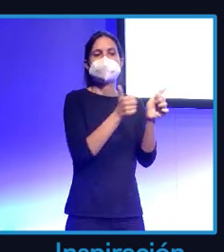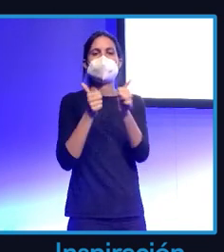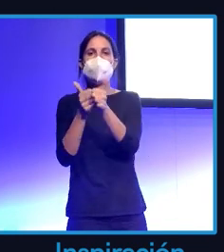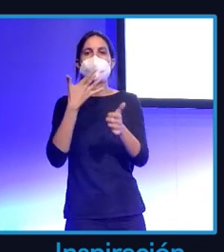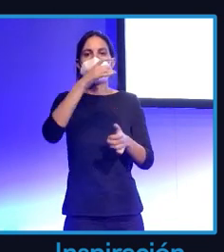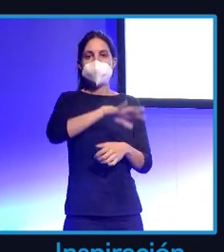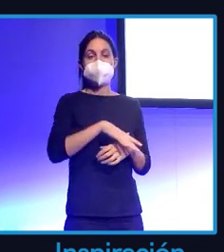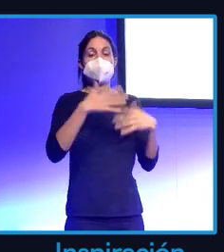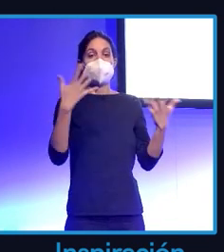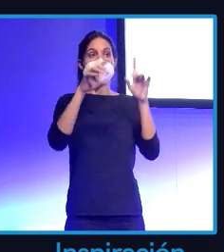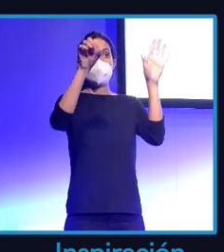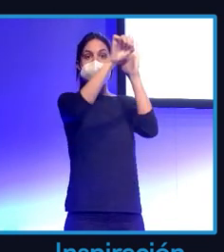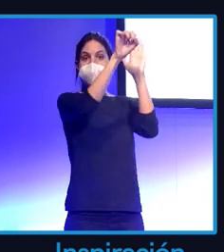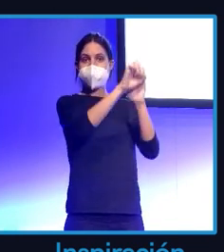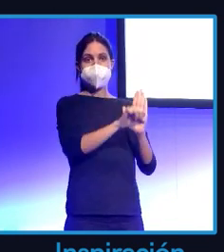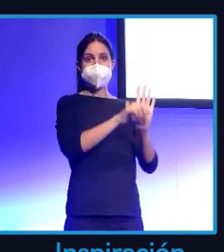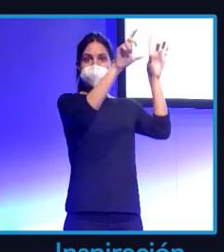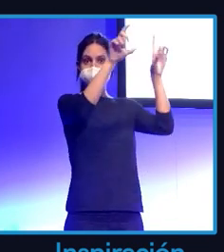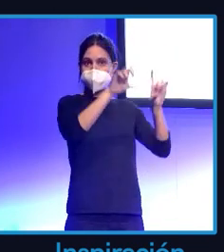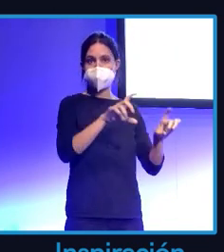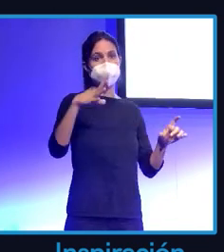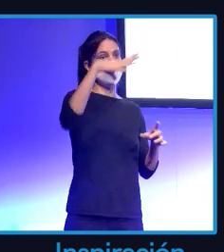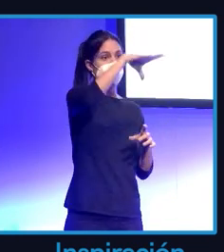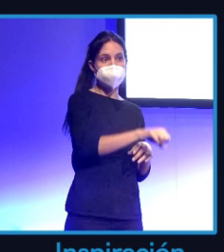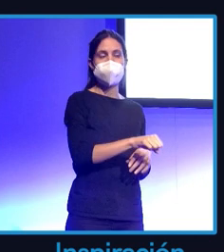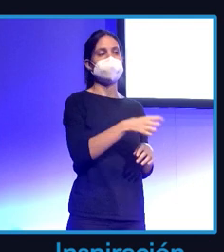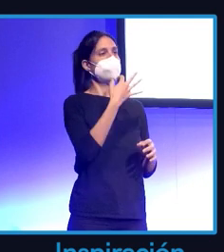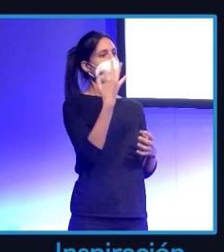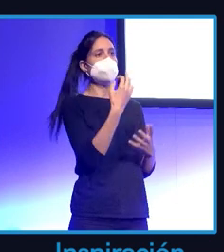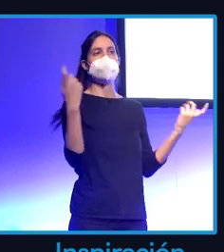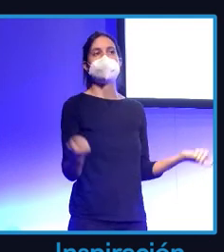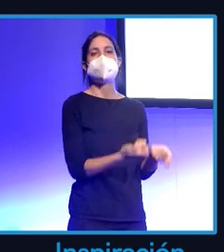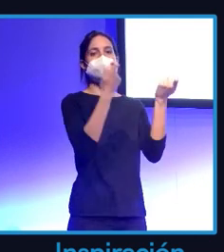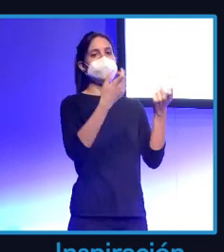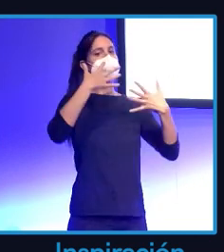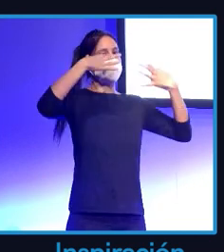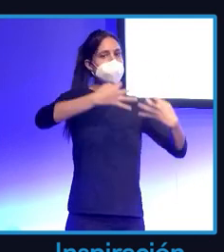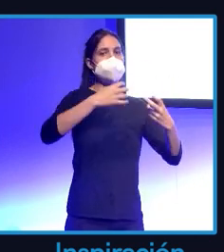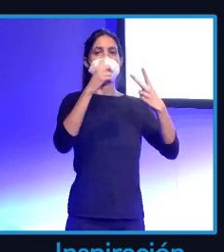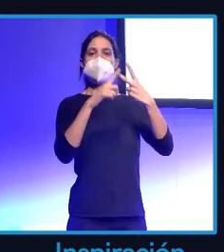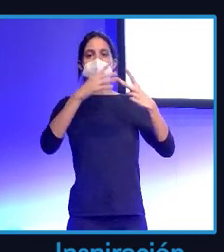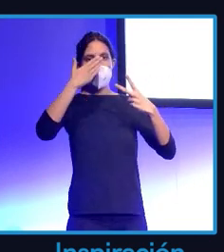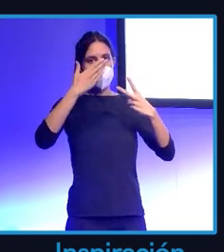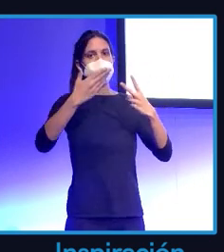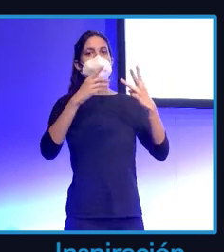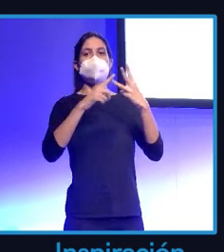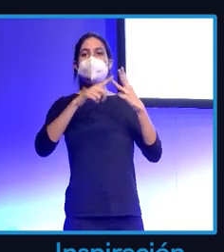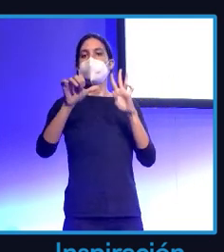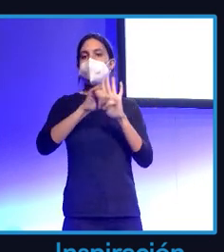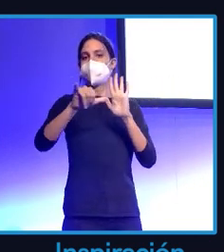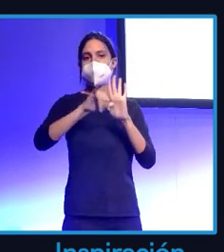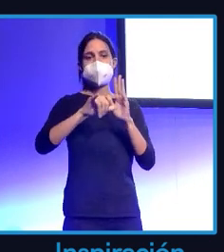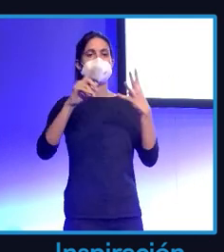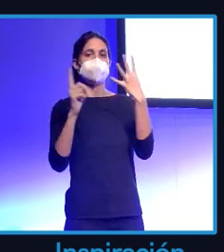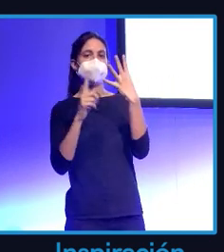a todas las marcas, marketing real, honesto, cercano y de recomendación. Ese para mí será la